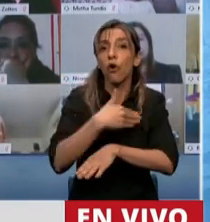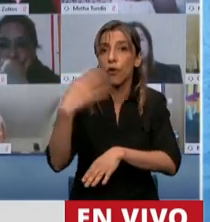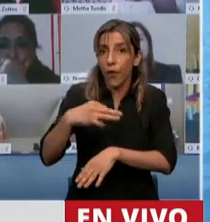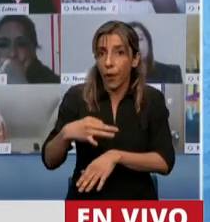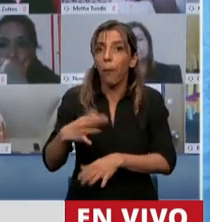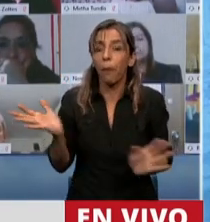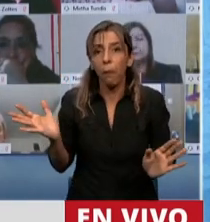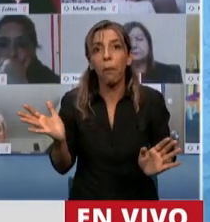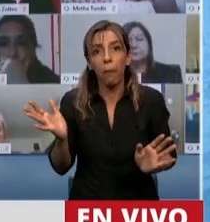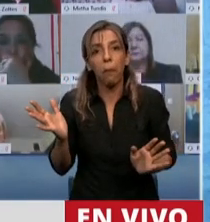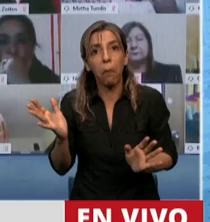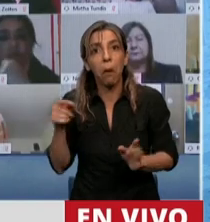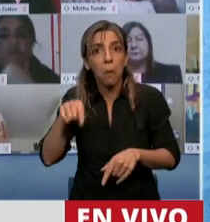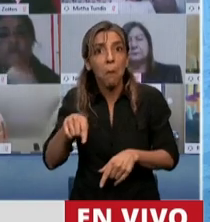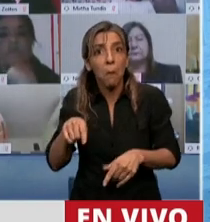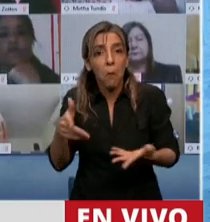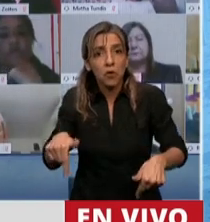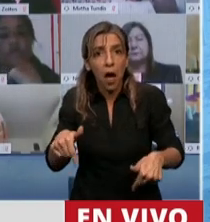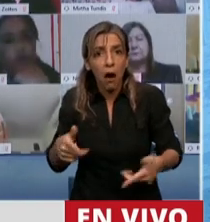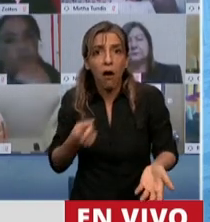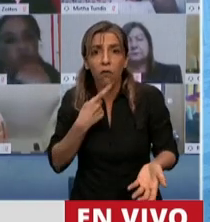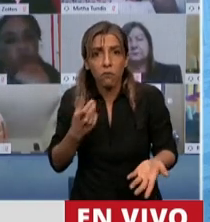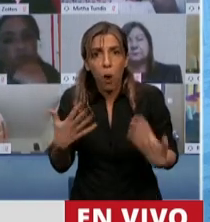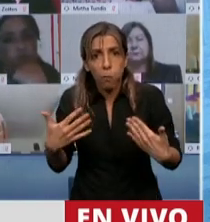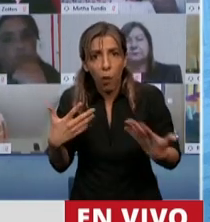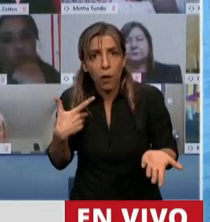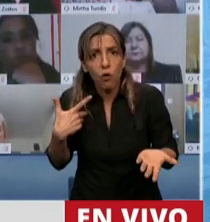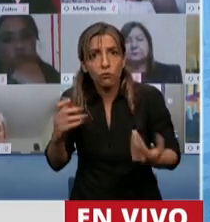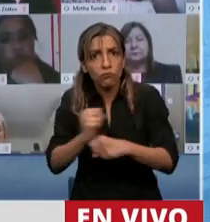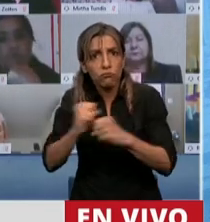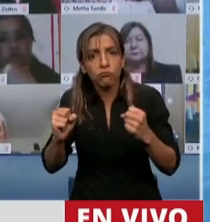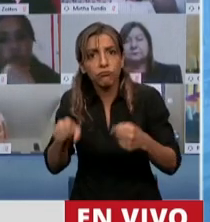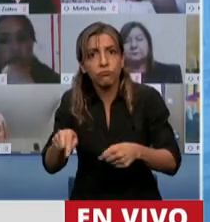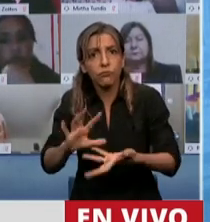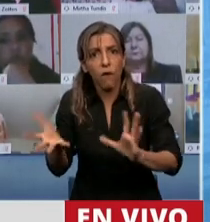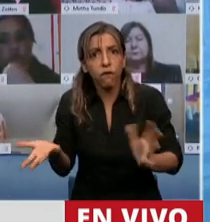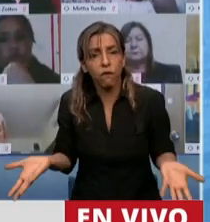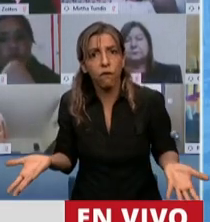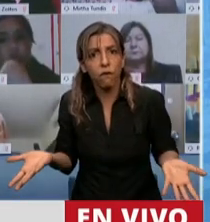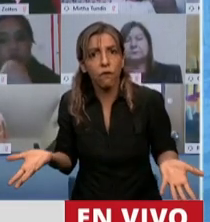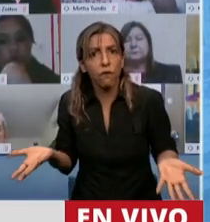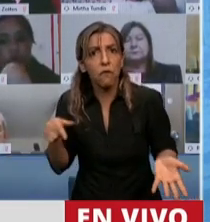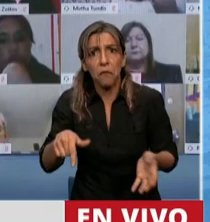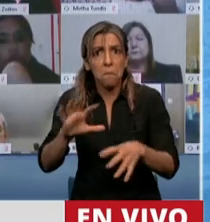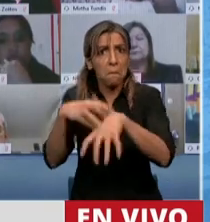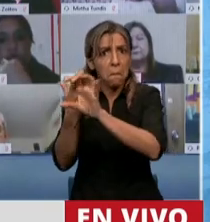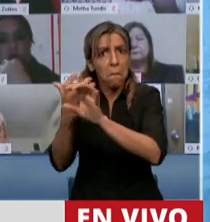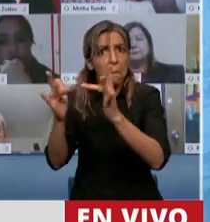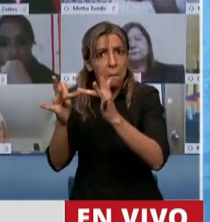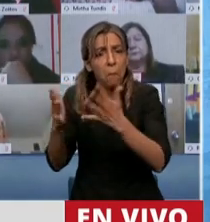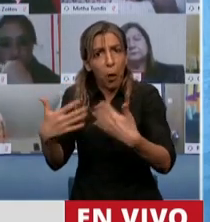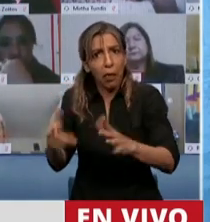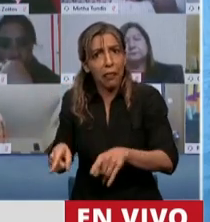Junto por el Cambio la modalidad mixta es decir remota y presencial entonces